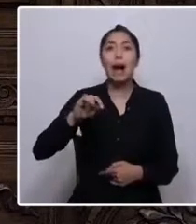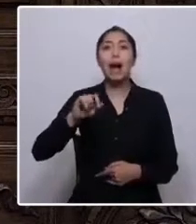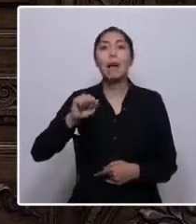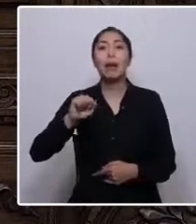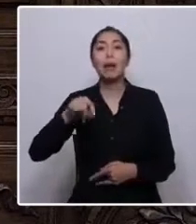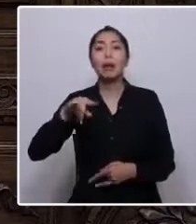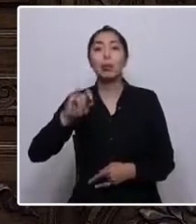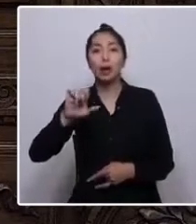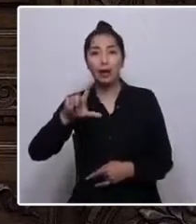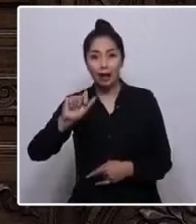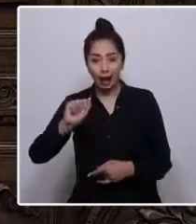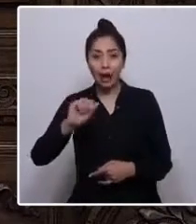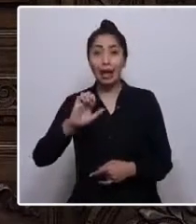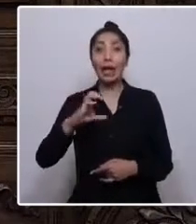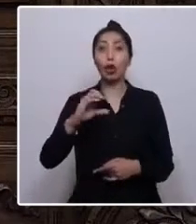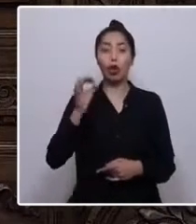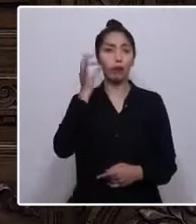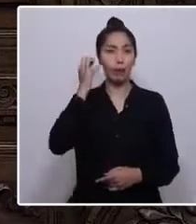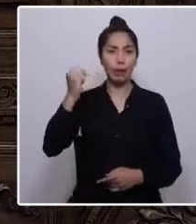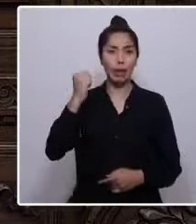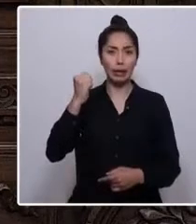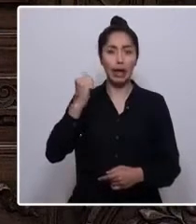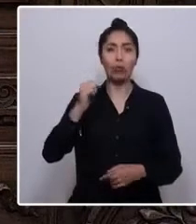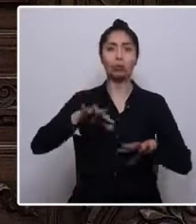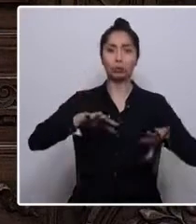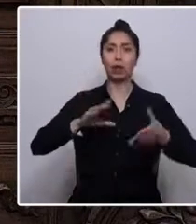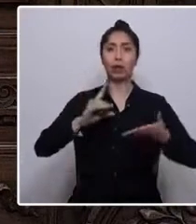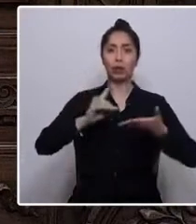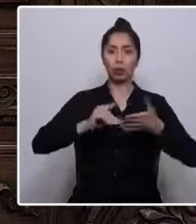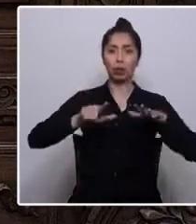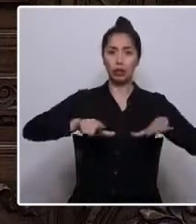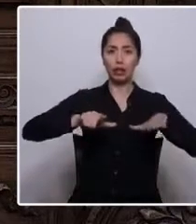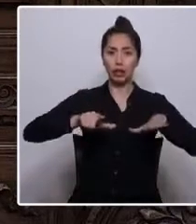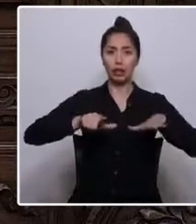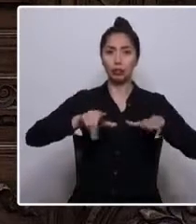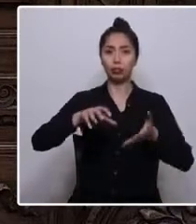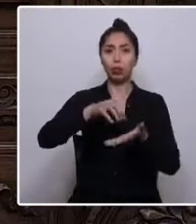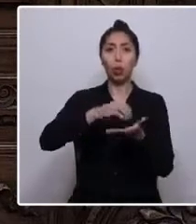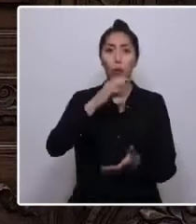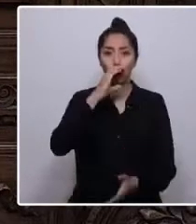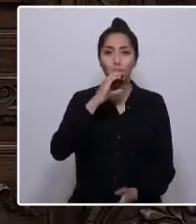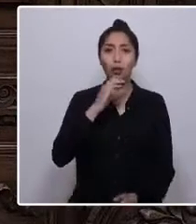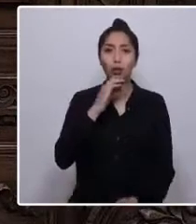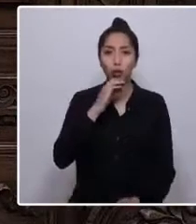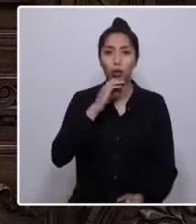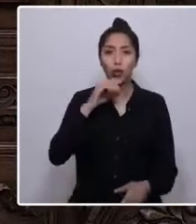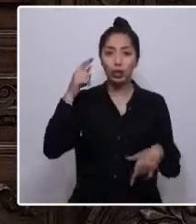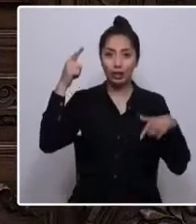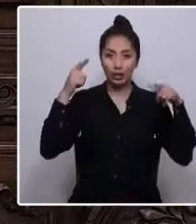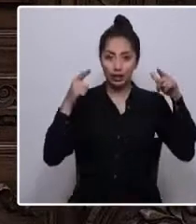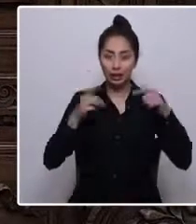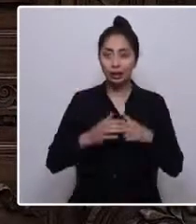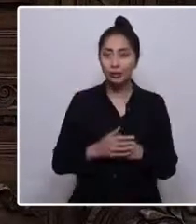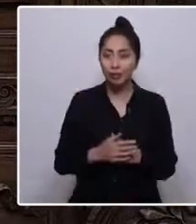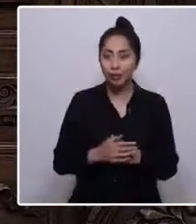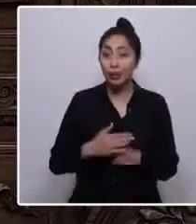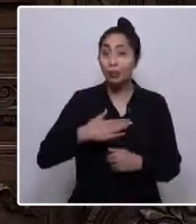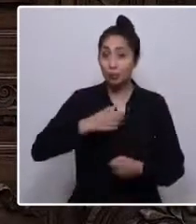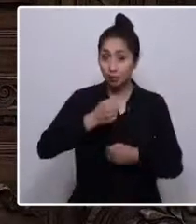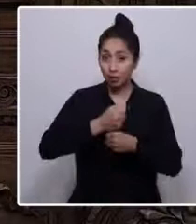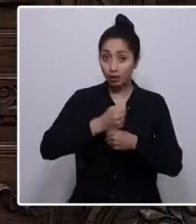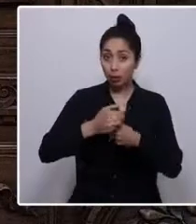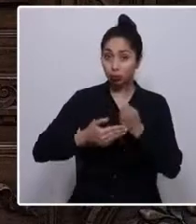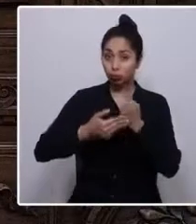ecofeminista y activista del Distrito 17, que comprende las provincias de Curicó y tal. En mi trabajo de asistente social,